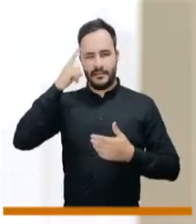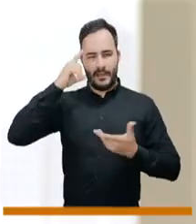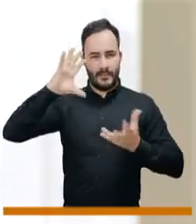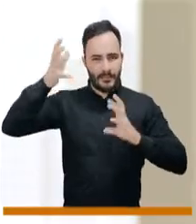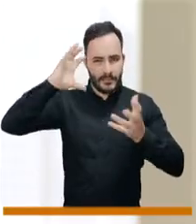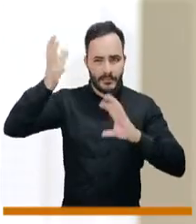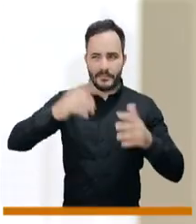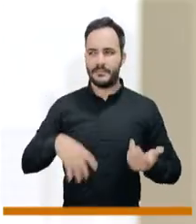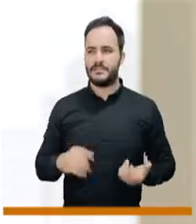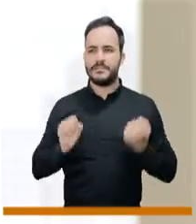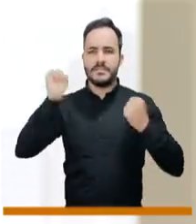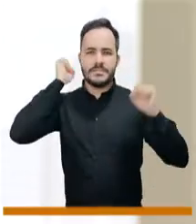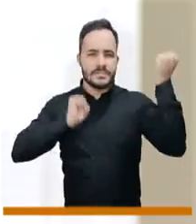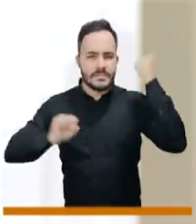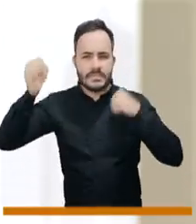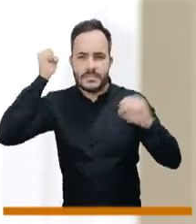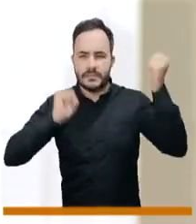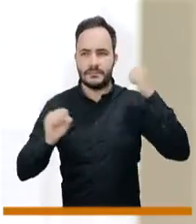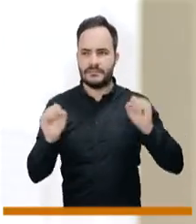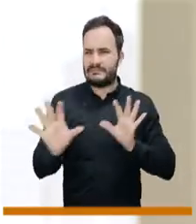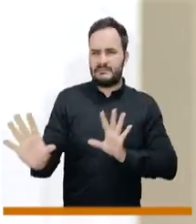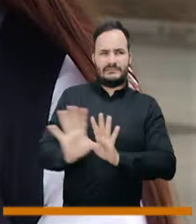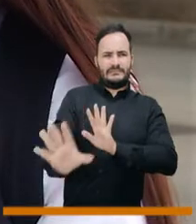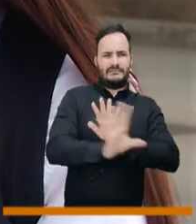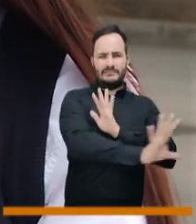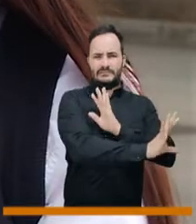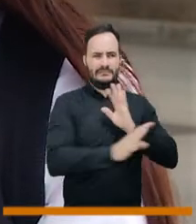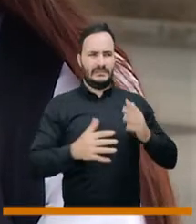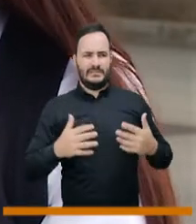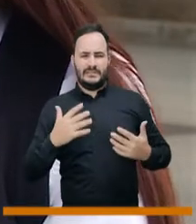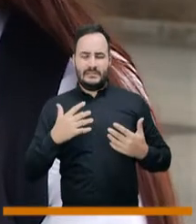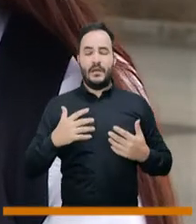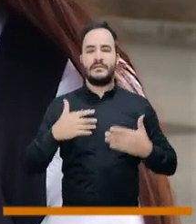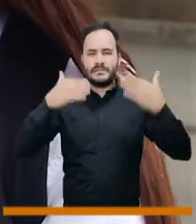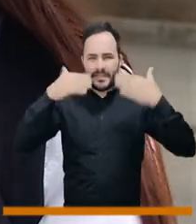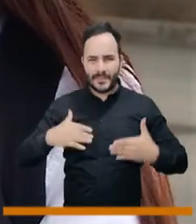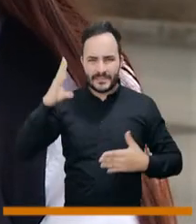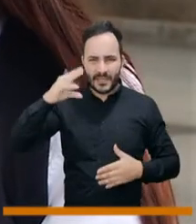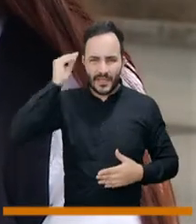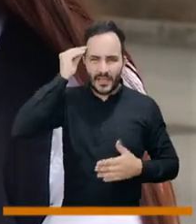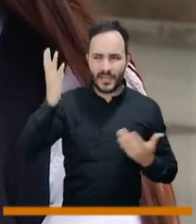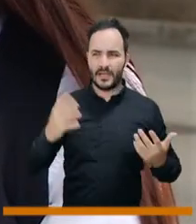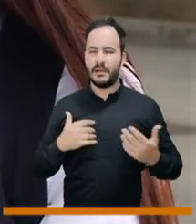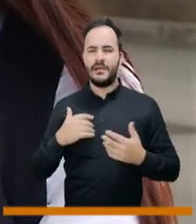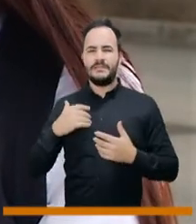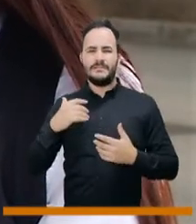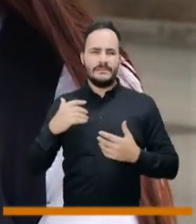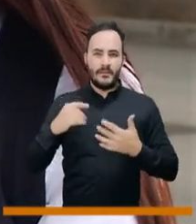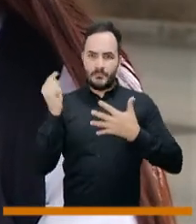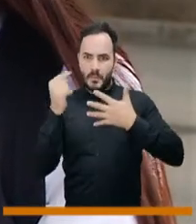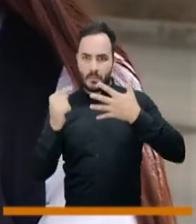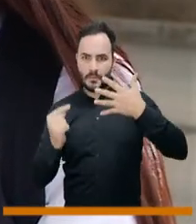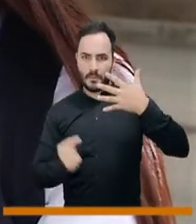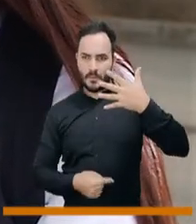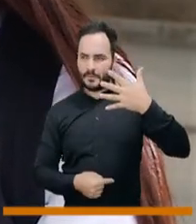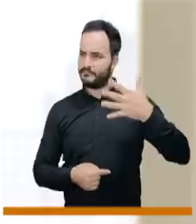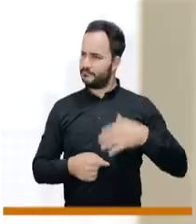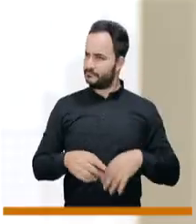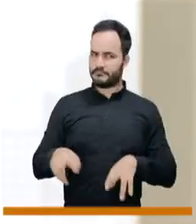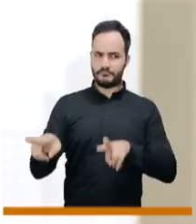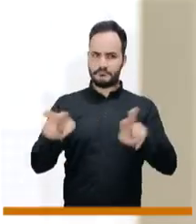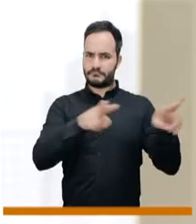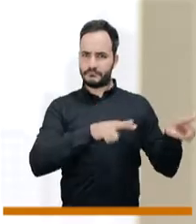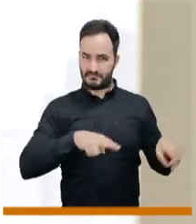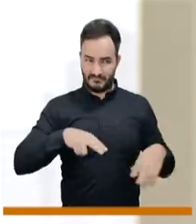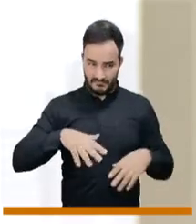ansiedad, esquizofrenias, discapacidad cognitiva y depresión. ¿Es este el cuadro de dolencias que tiene en este